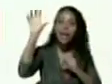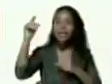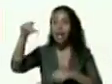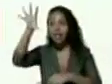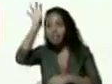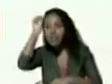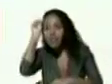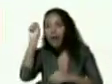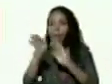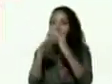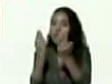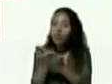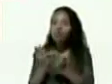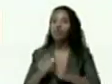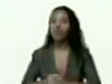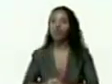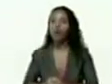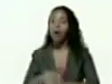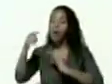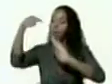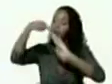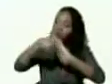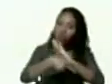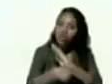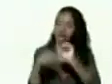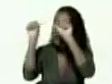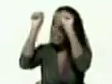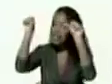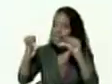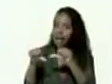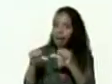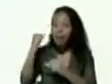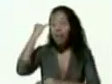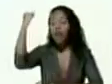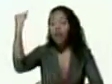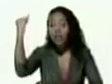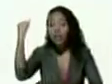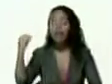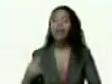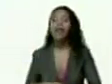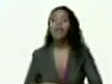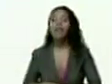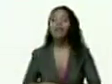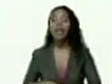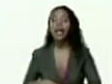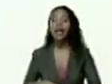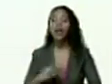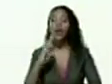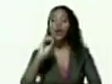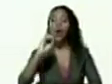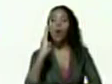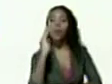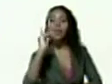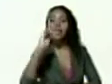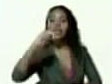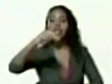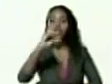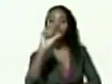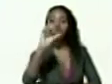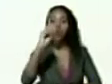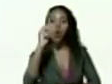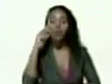para profundizar en el sistema ideológico robinsoniano de la revolución bolivariana